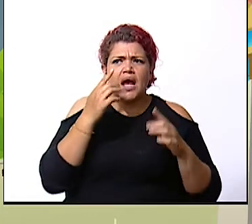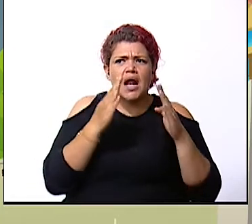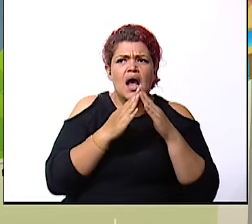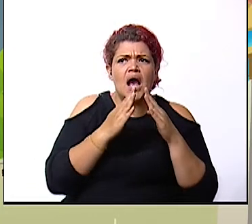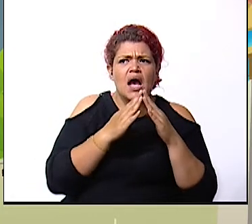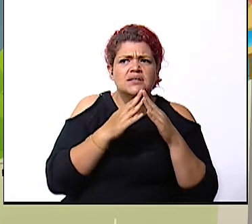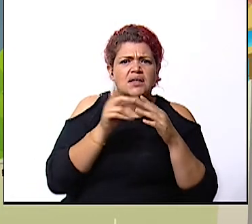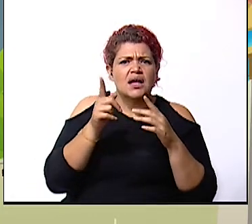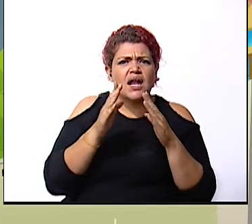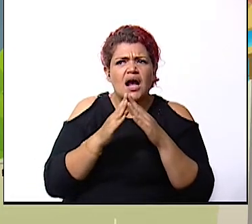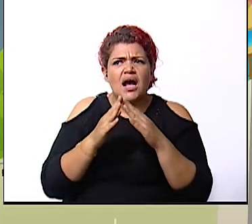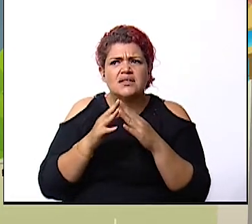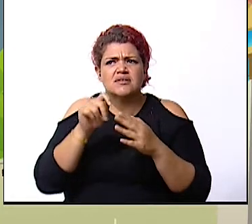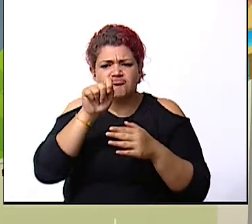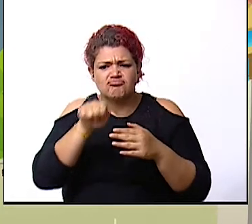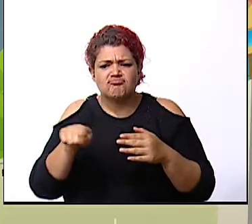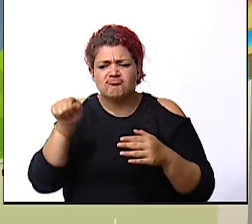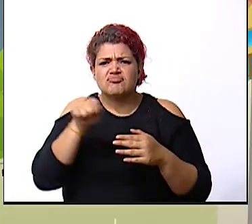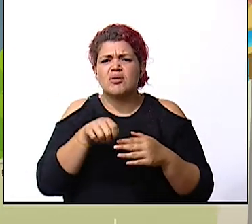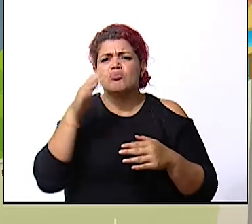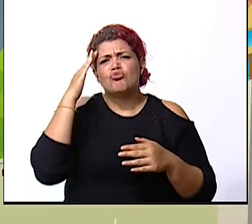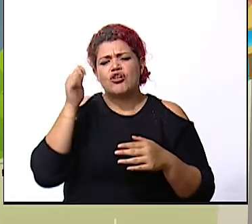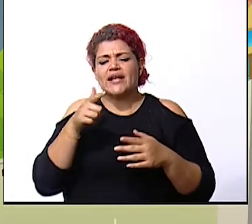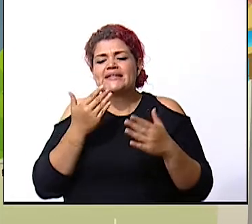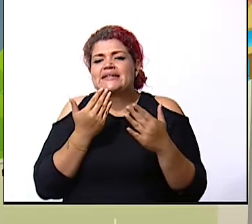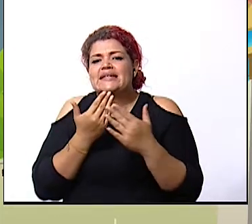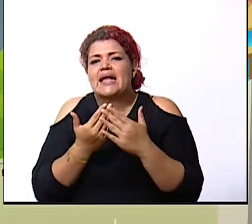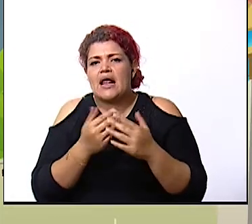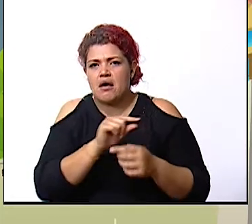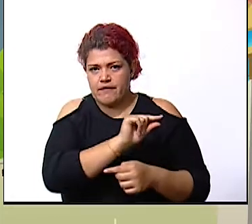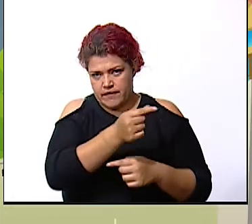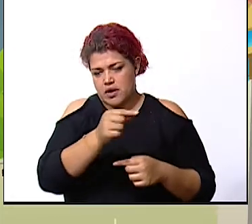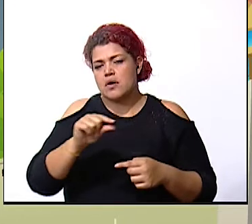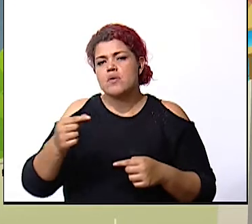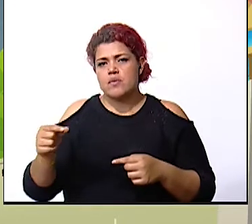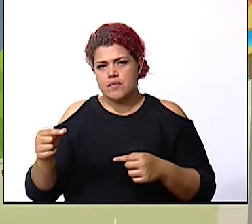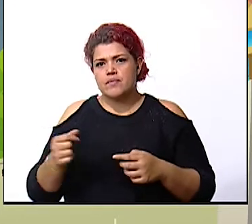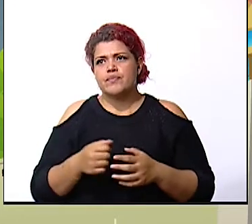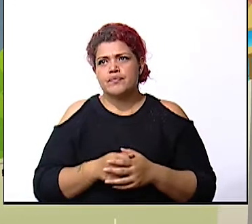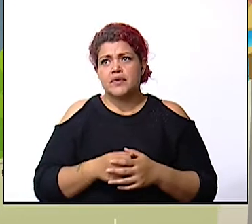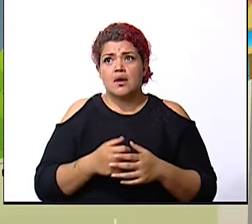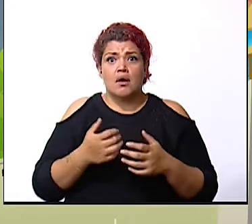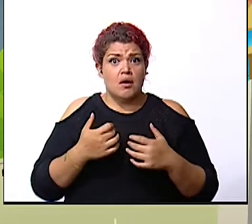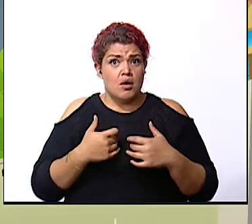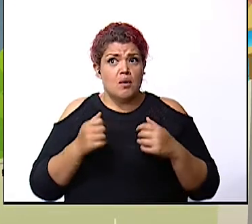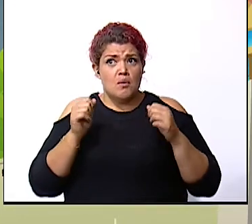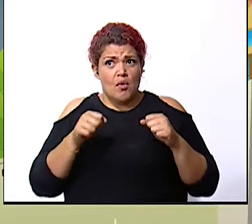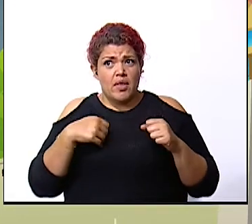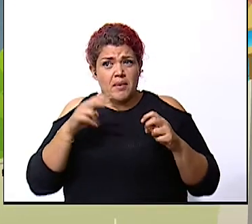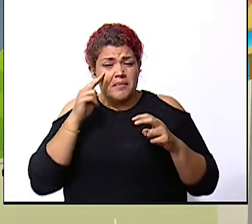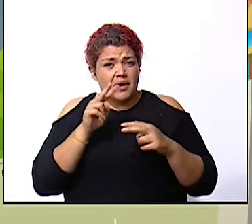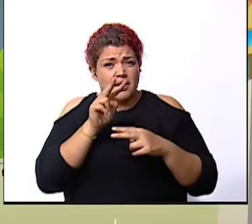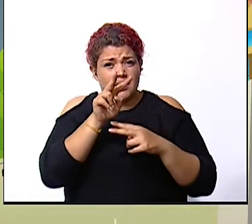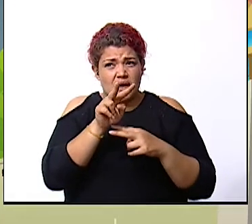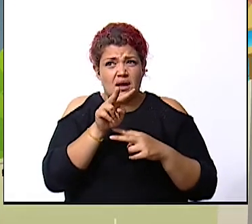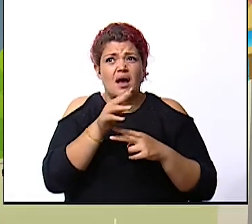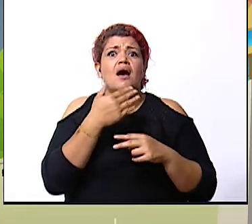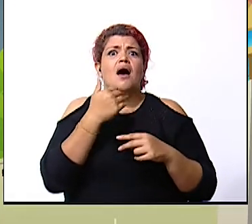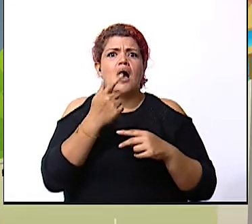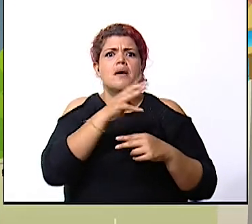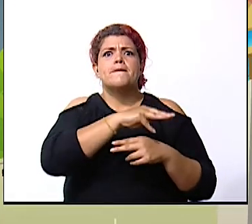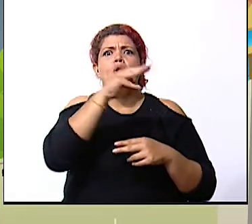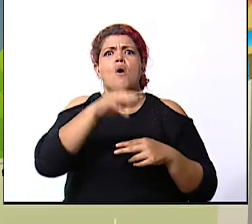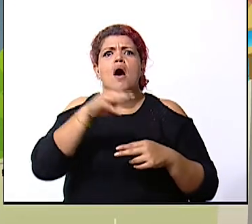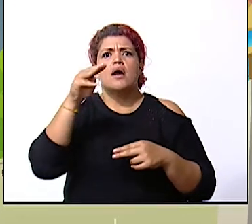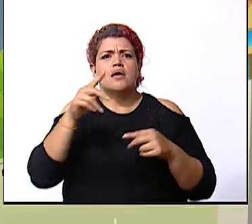con una x porque está cerca de un río ahora podemos ver a este lado que tiene unas